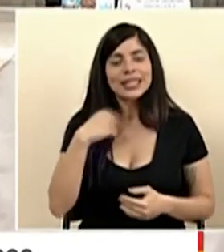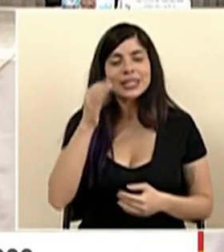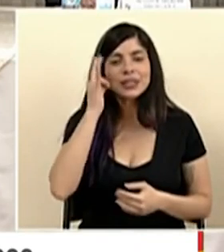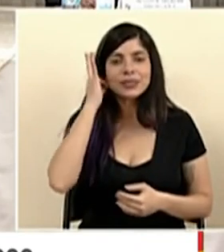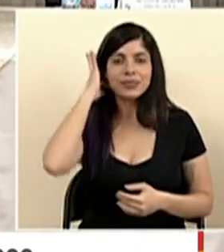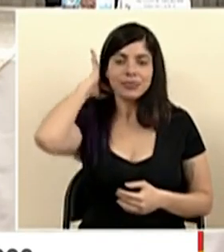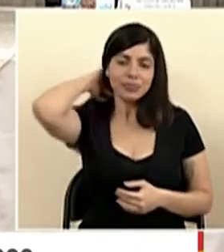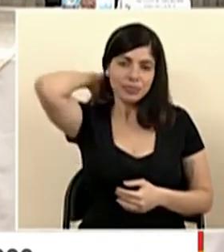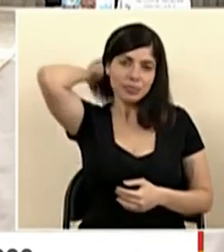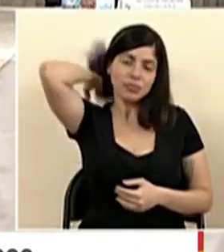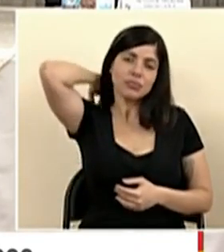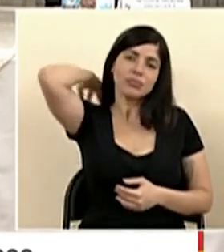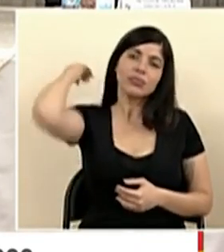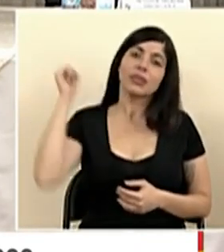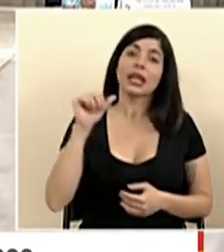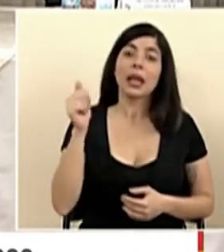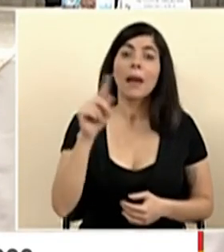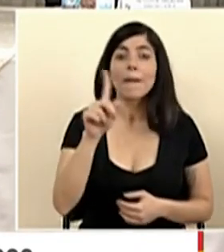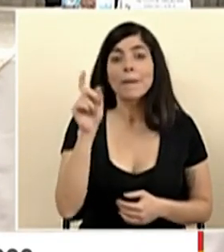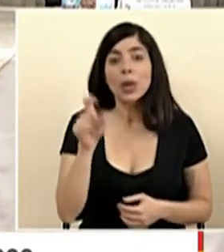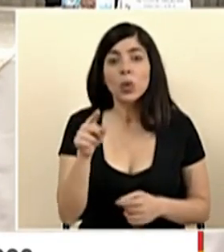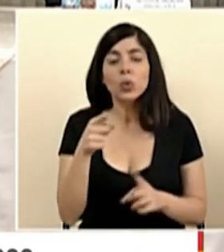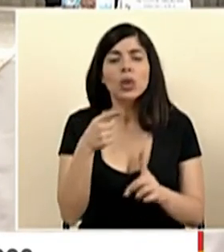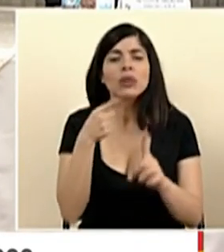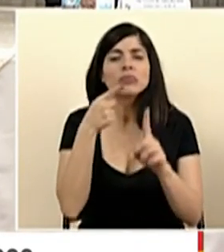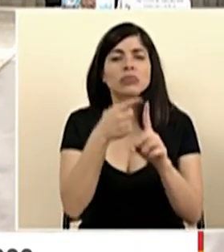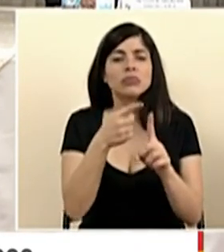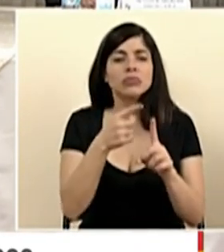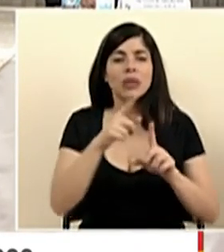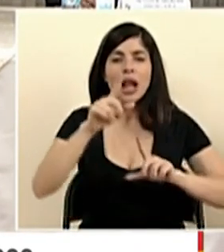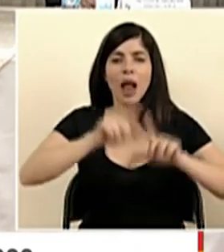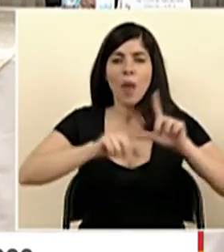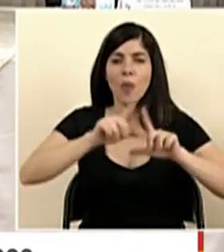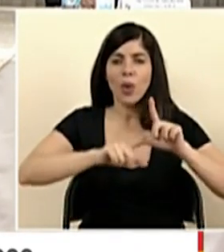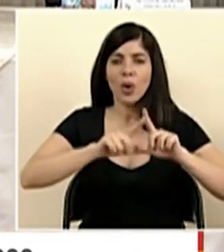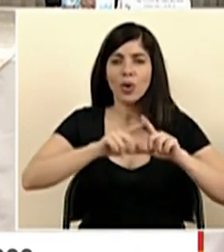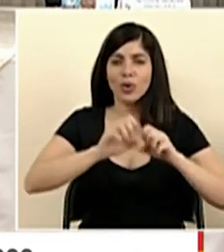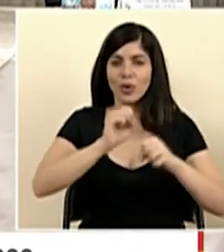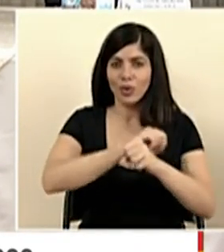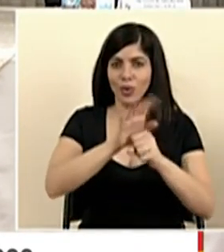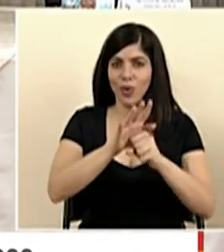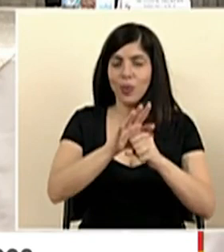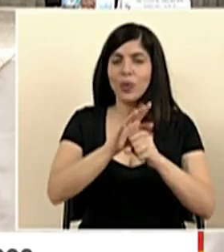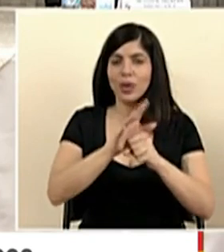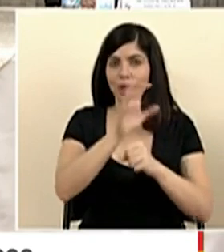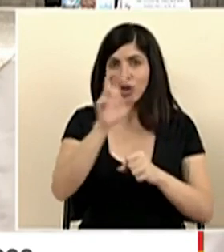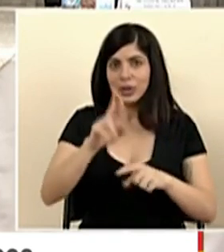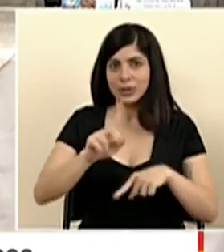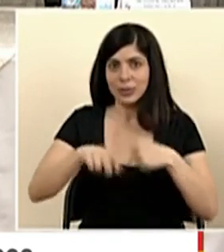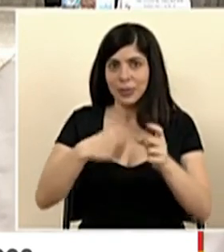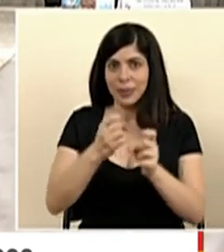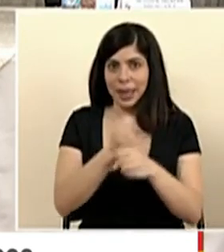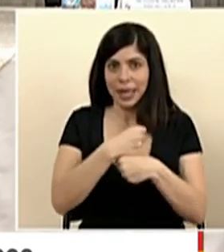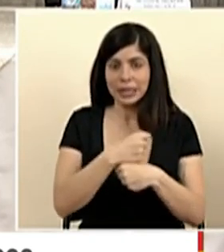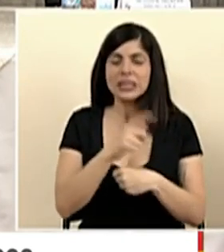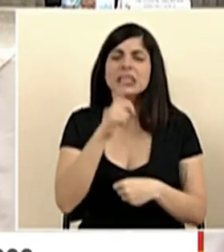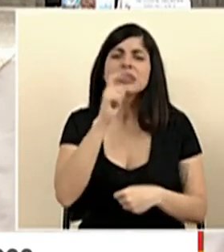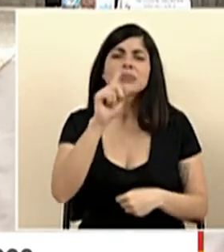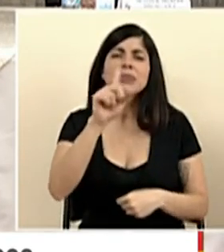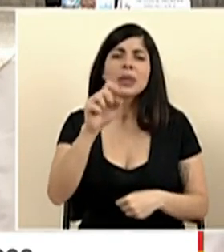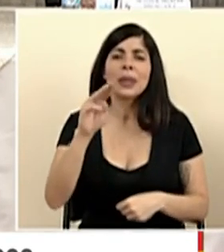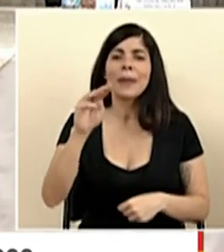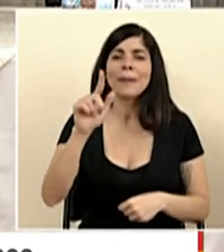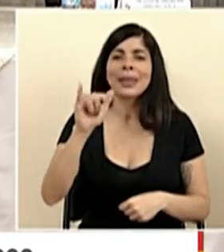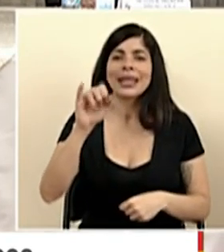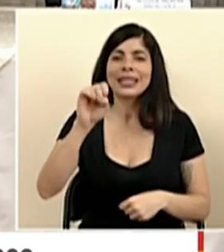la siguiente pregunta es en relación a estas pruebas COVID que estaría desarrollando Costa Rica es por parte de